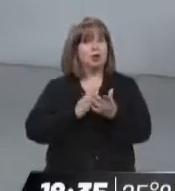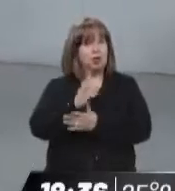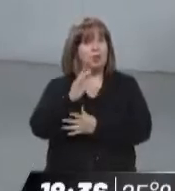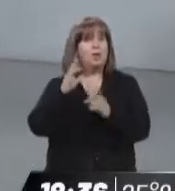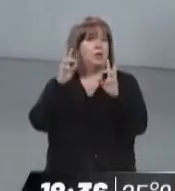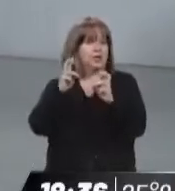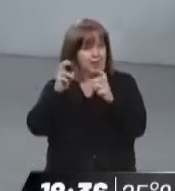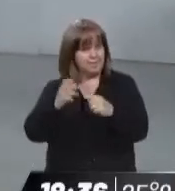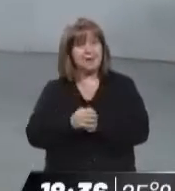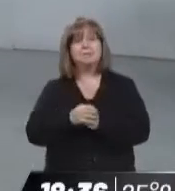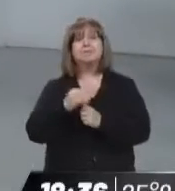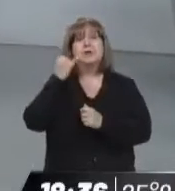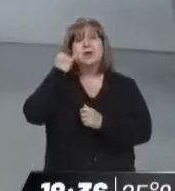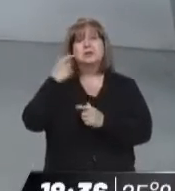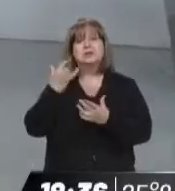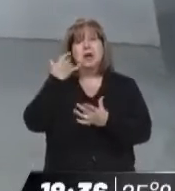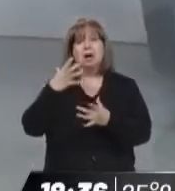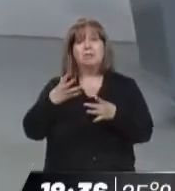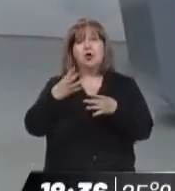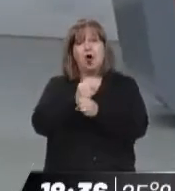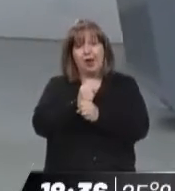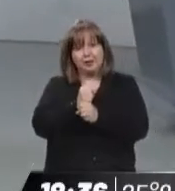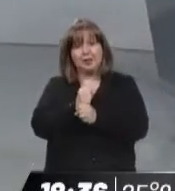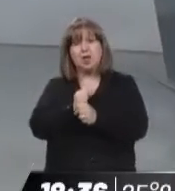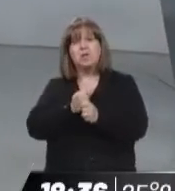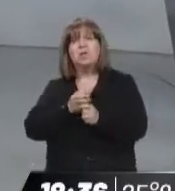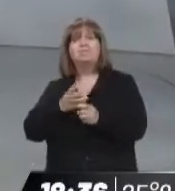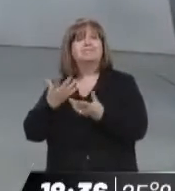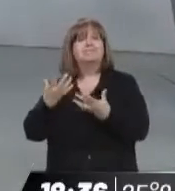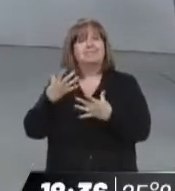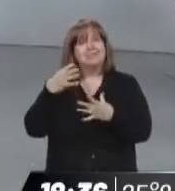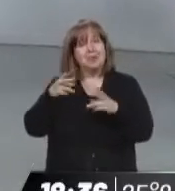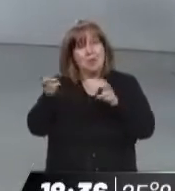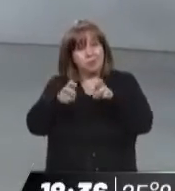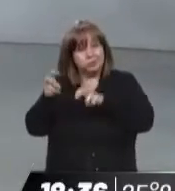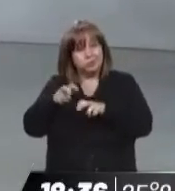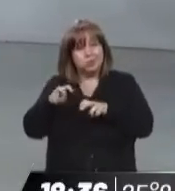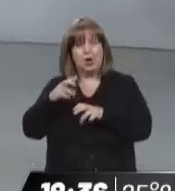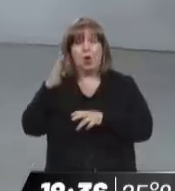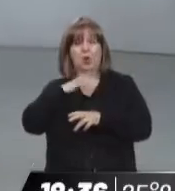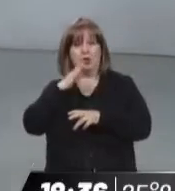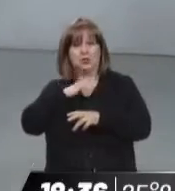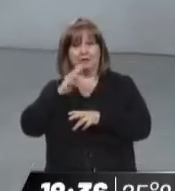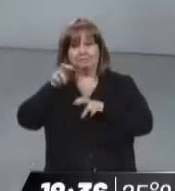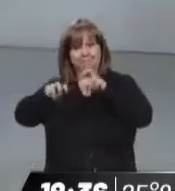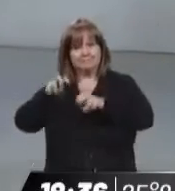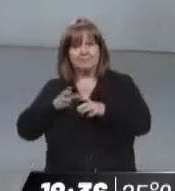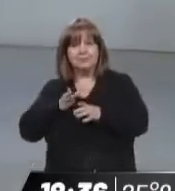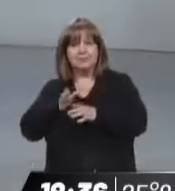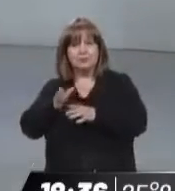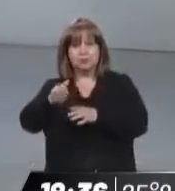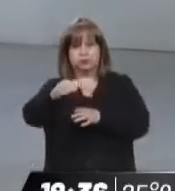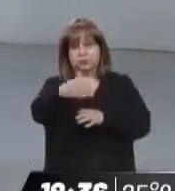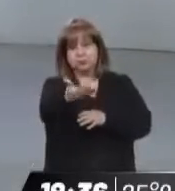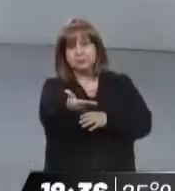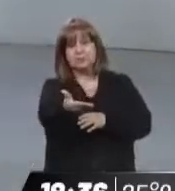Estamos hablando de lo que dejó el trágico accidente del colectivo con hinchas de boca este miércoles en la zona este. Ayer estuvo la acusación